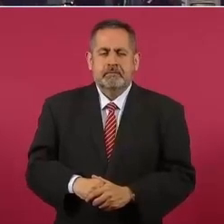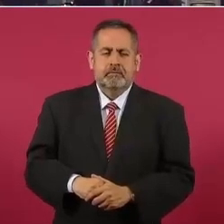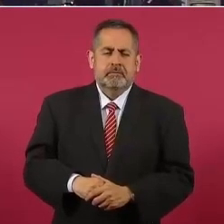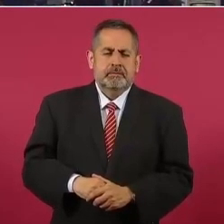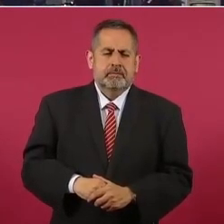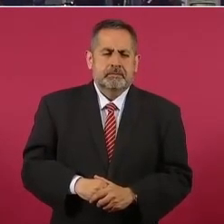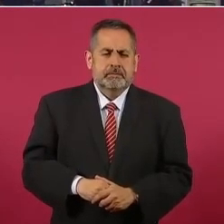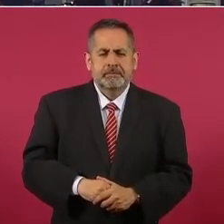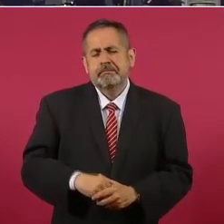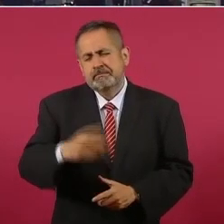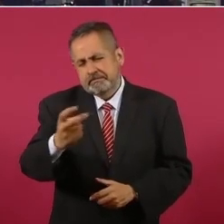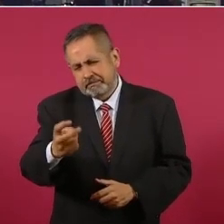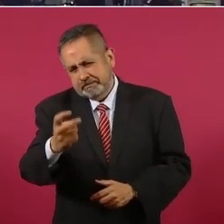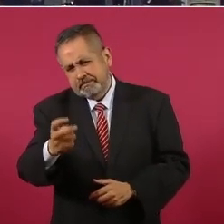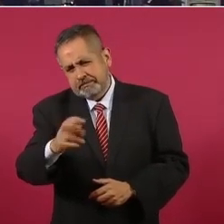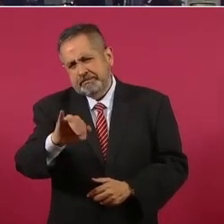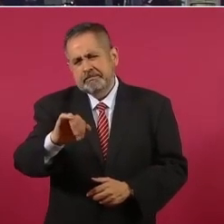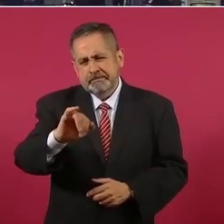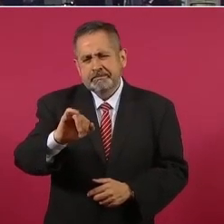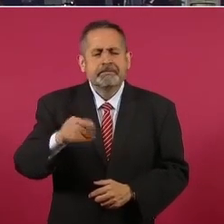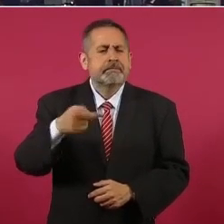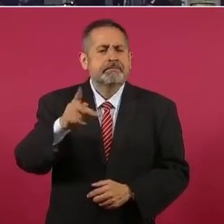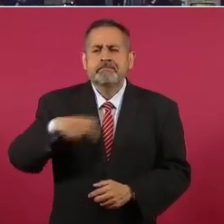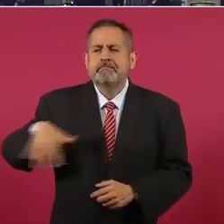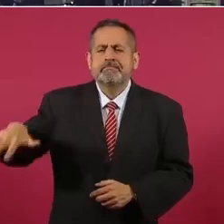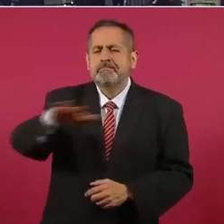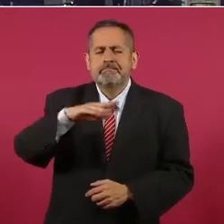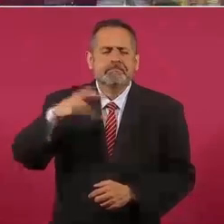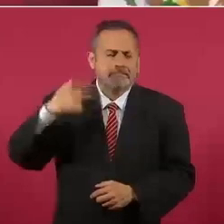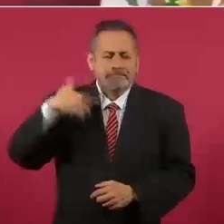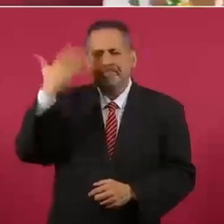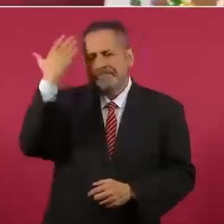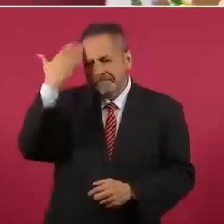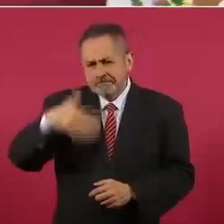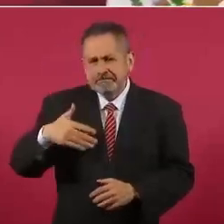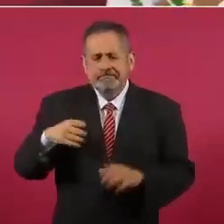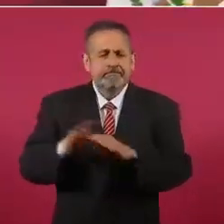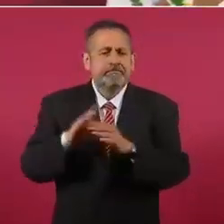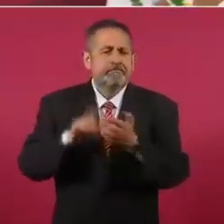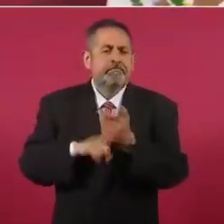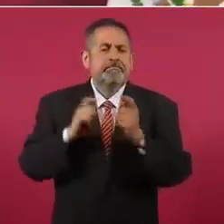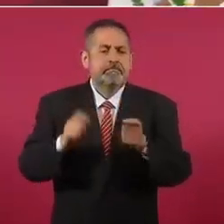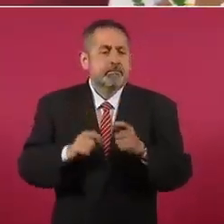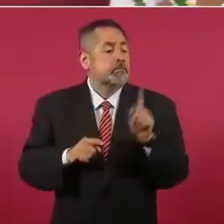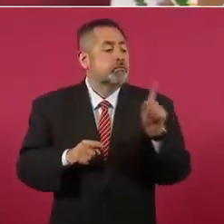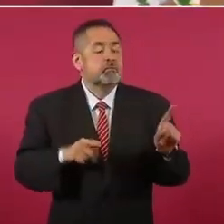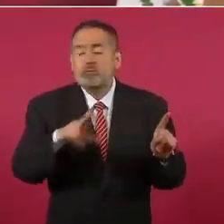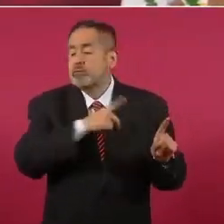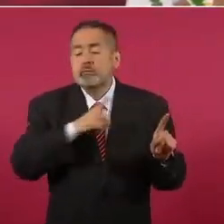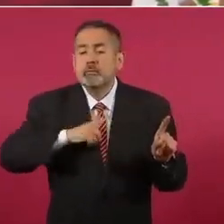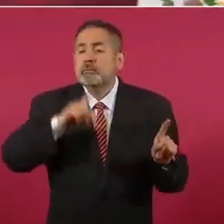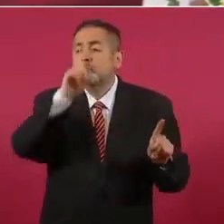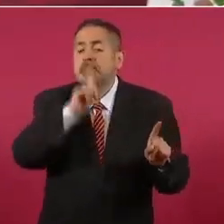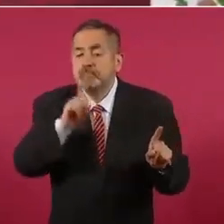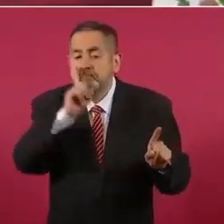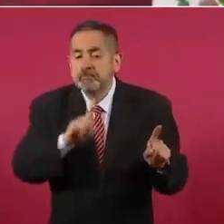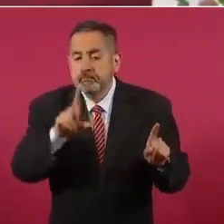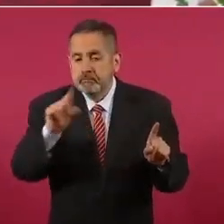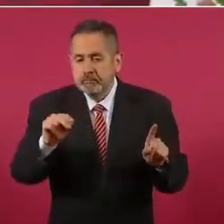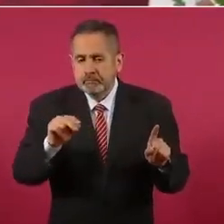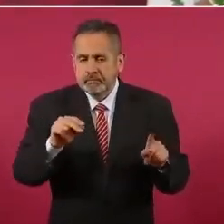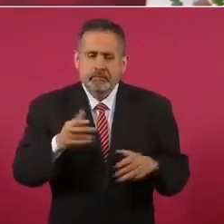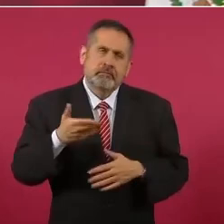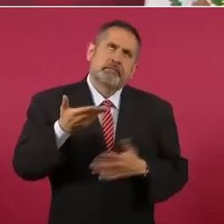Ah, sí, pero ya la gente sabe de qué se trata, nada más que no mientan. También es